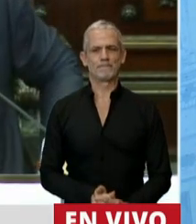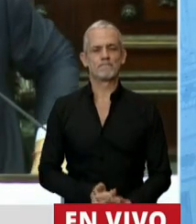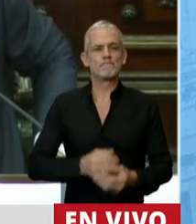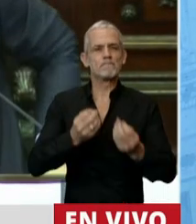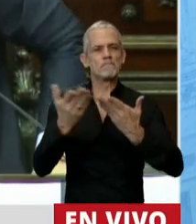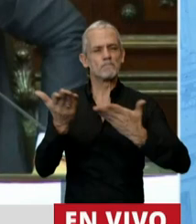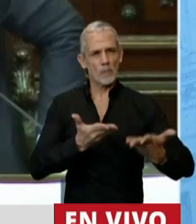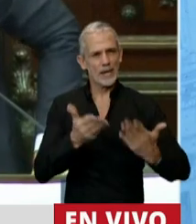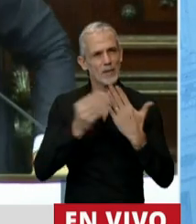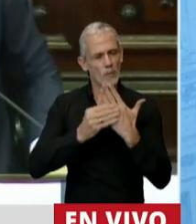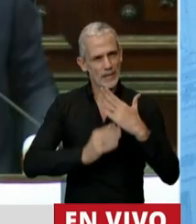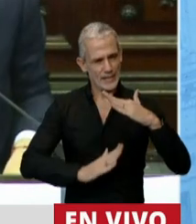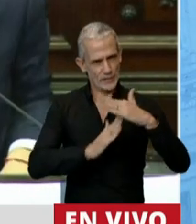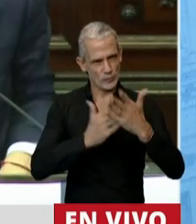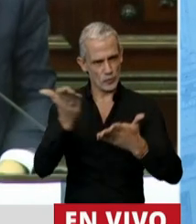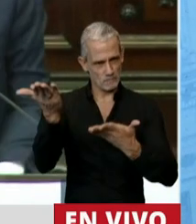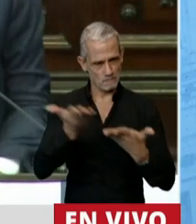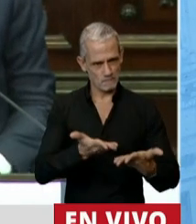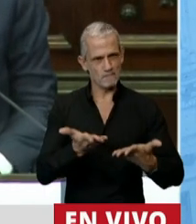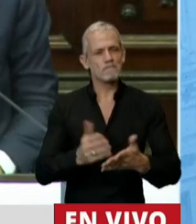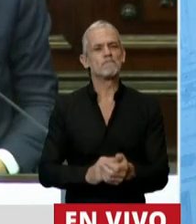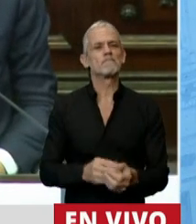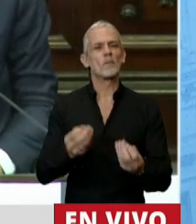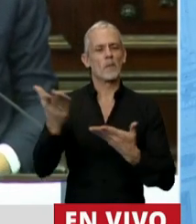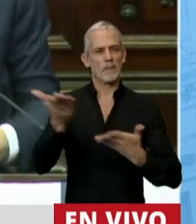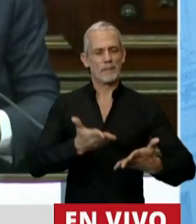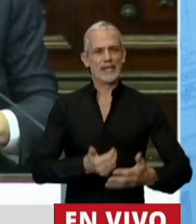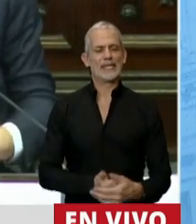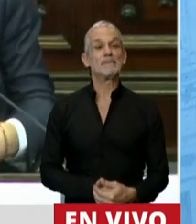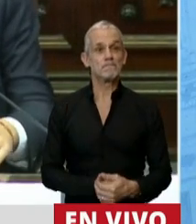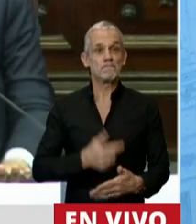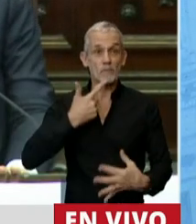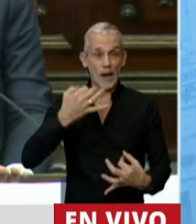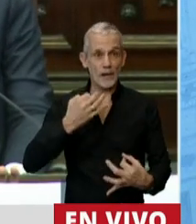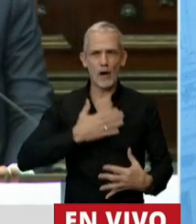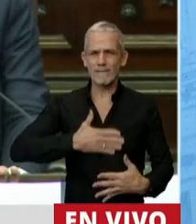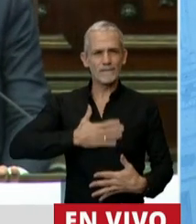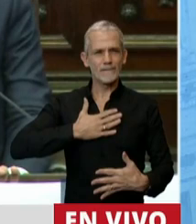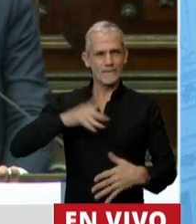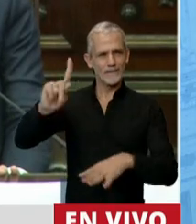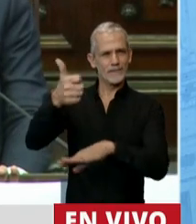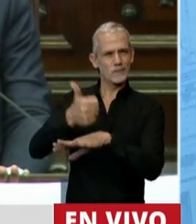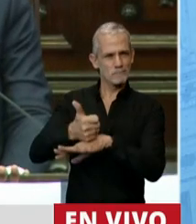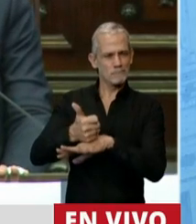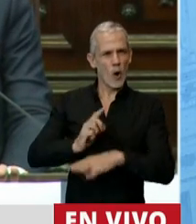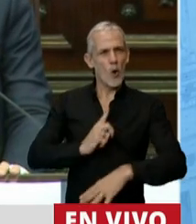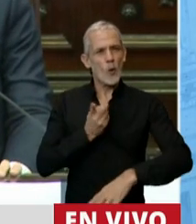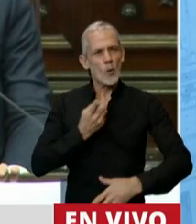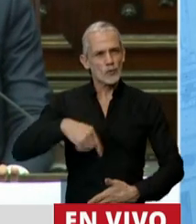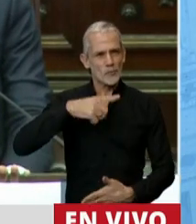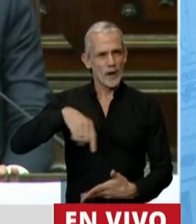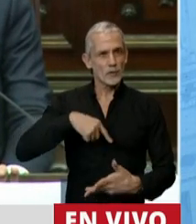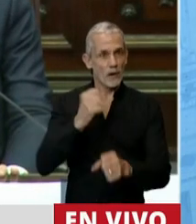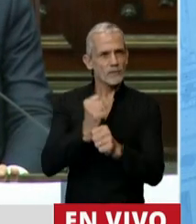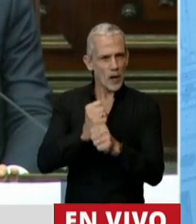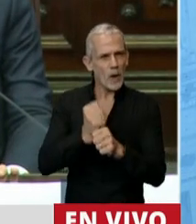Bienvenido, Ministro. Nosotros le damos la bienvenida. La verdad que es una alegría que esté acá. Es un orgullo para nosotros todo el